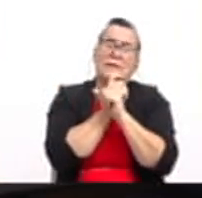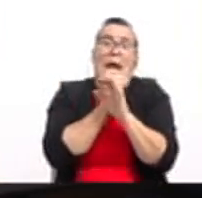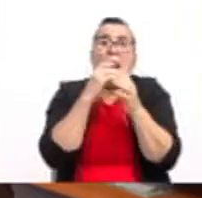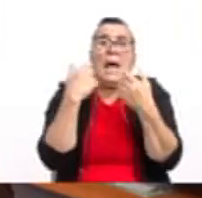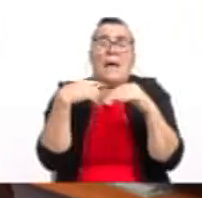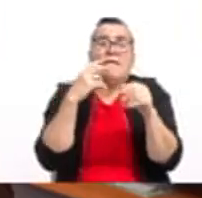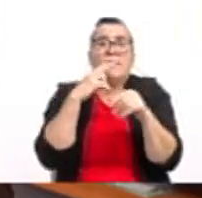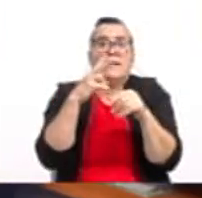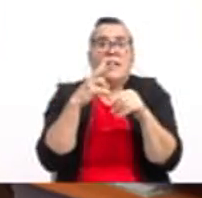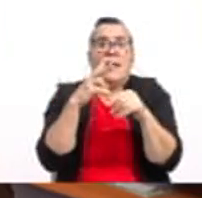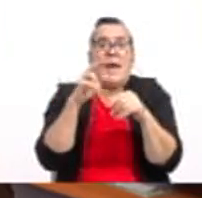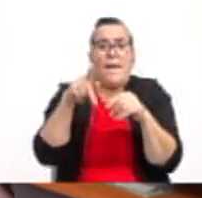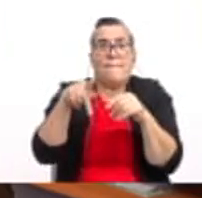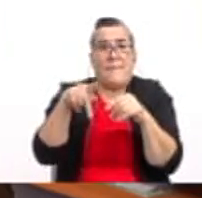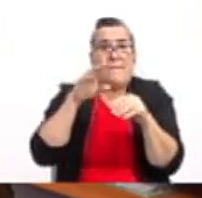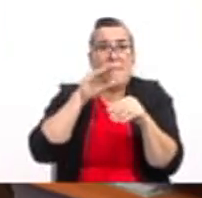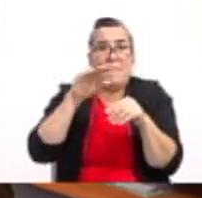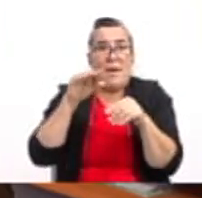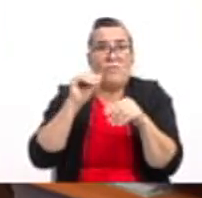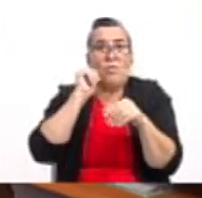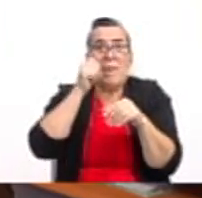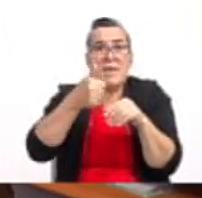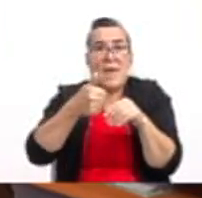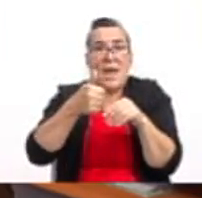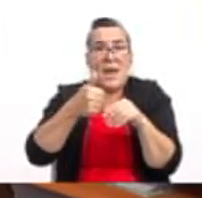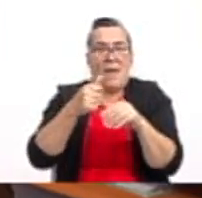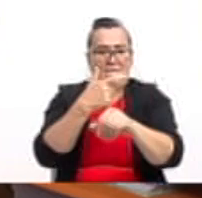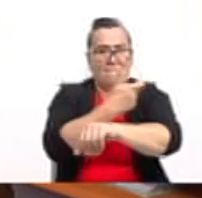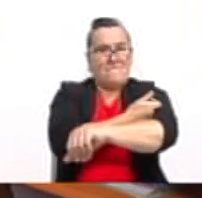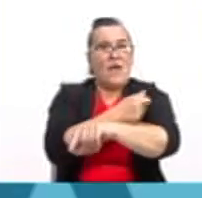Muy cierto. A Pepe le toca vacuna mañana también. ¡Vamos, Pepe!